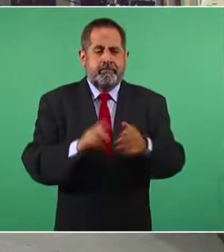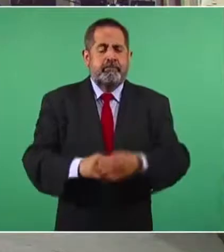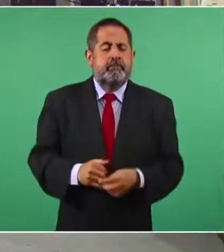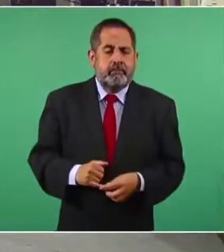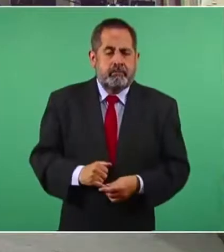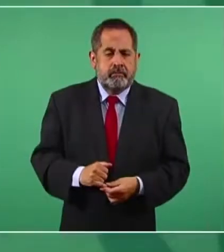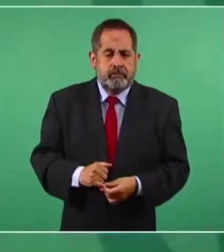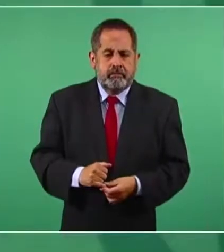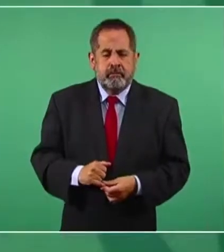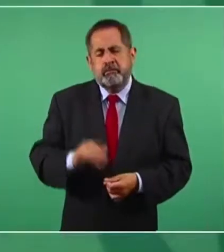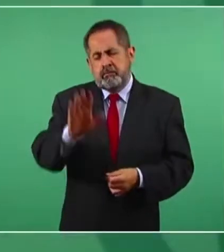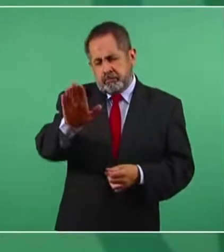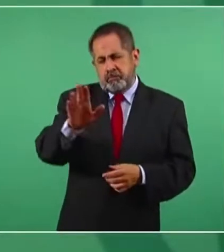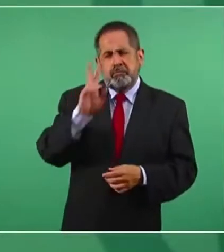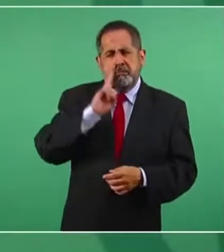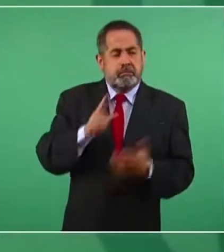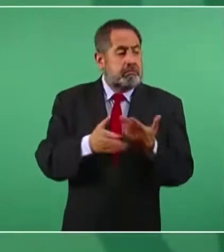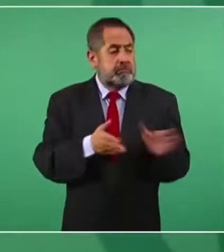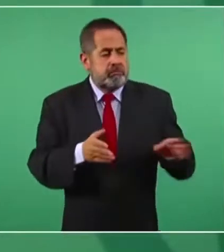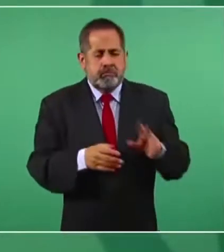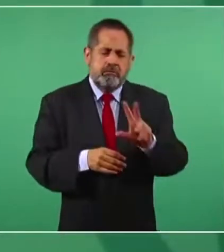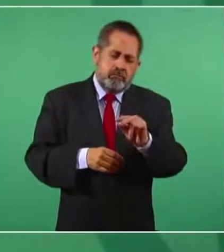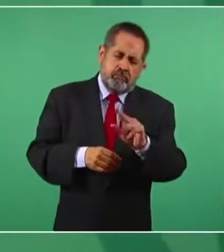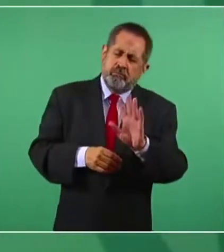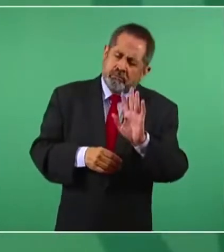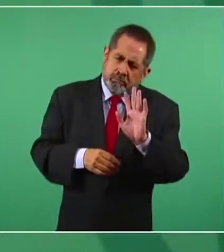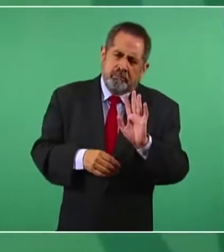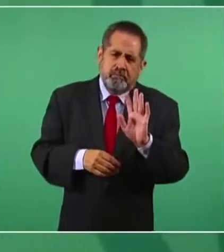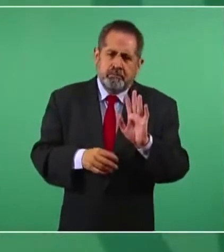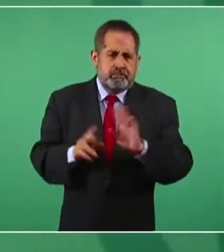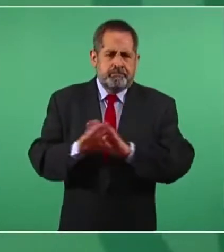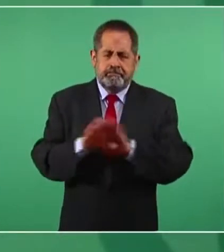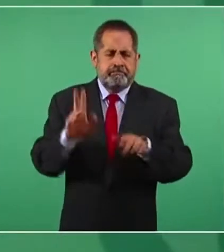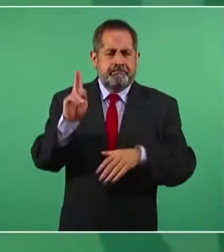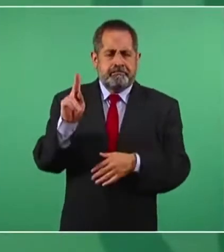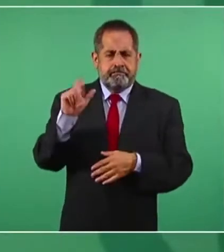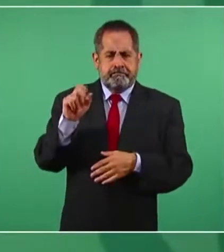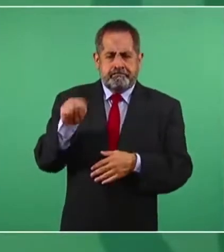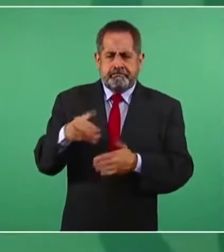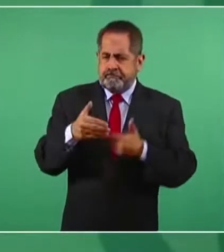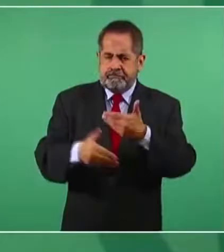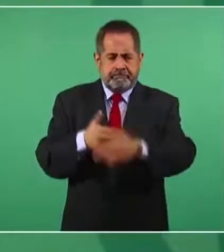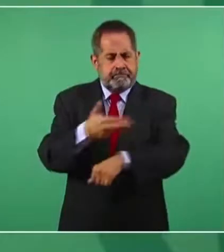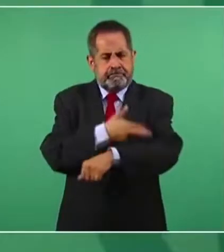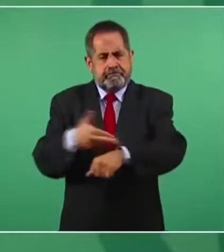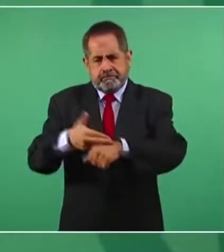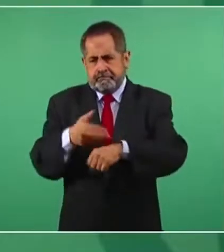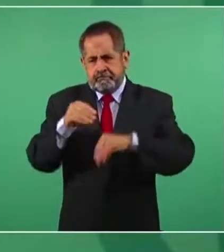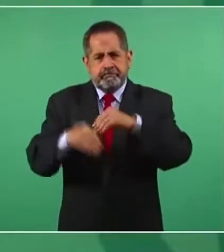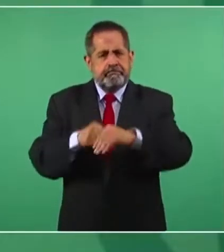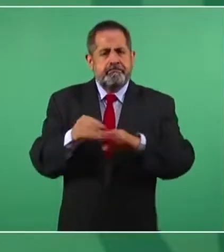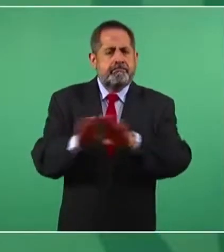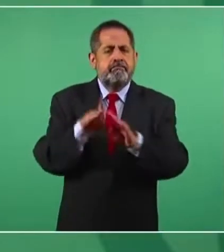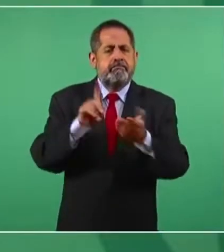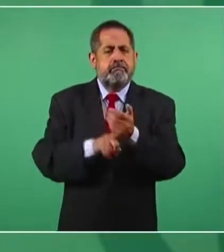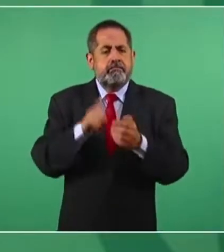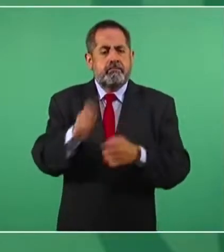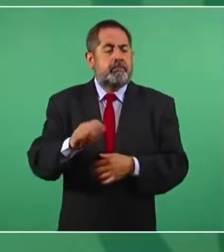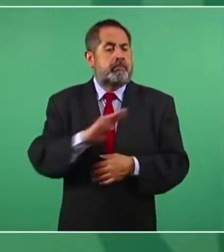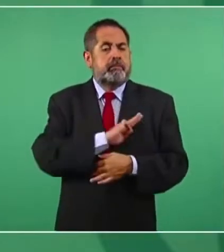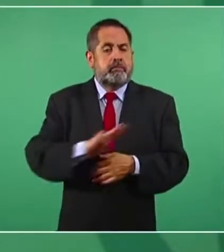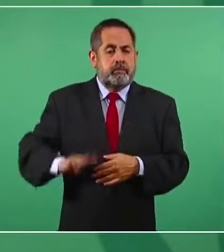no lo descartamos, pero el plan tiene que ver con los